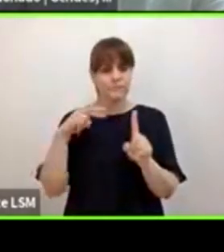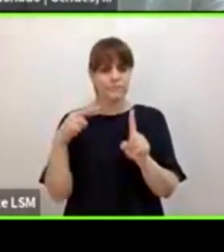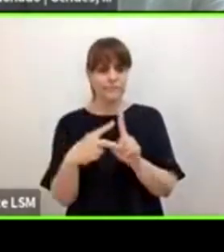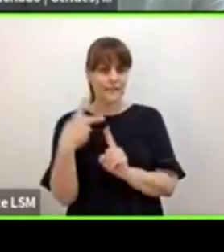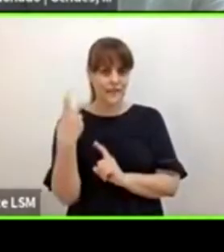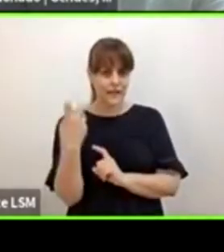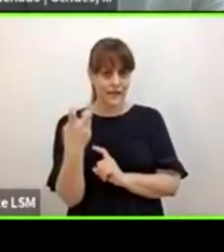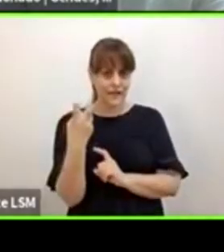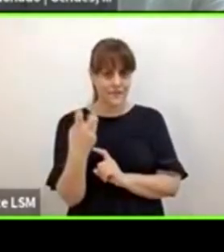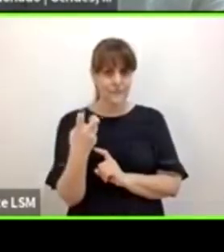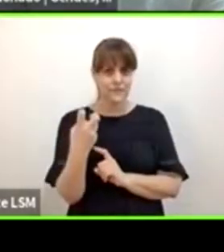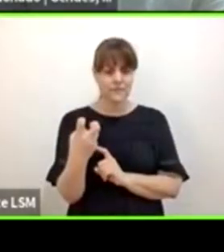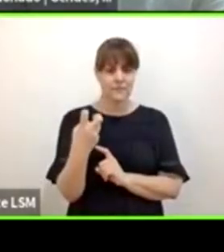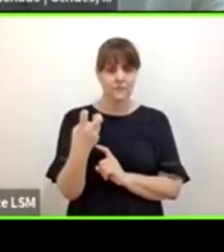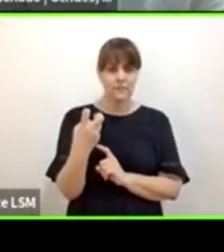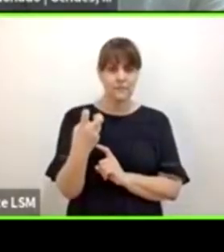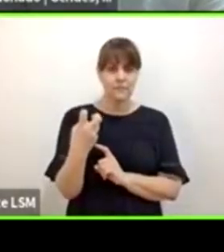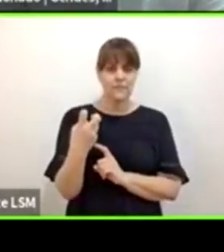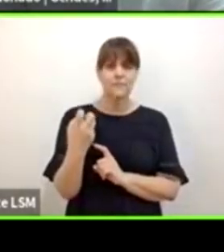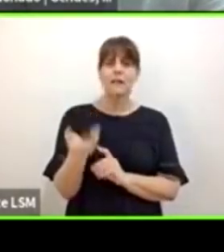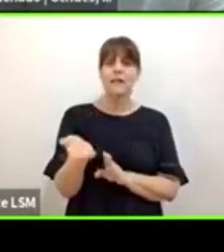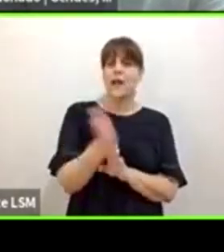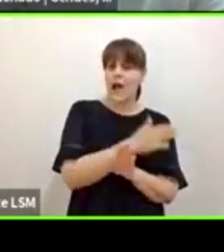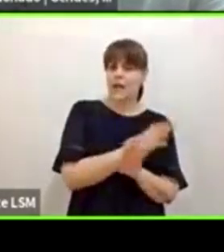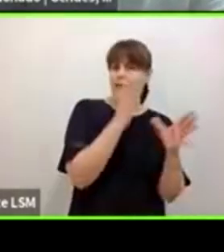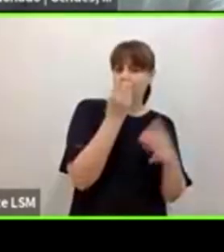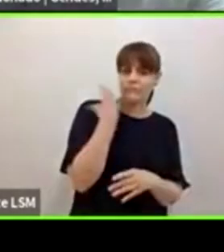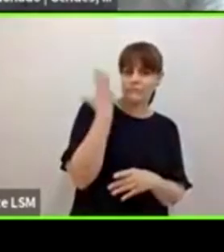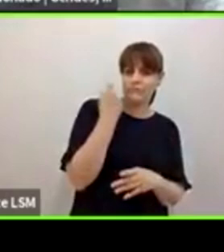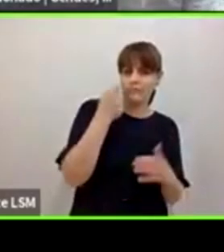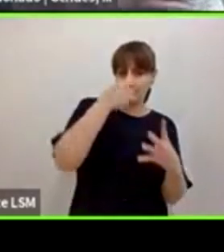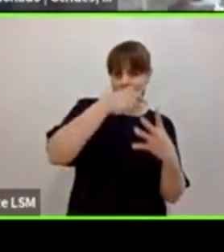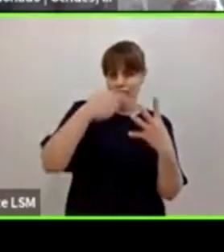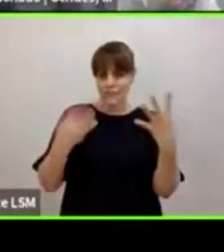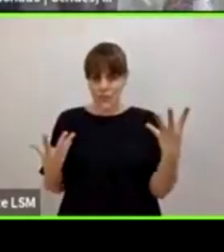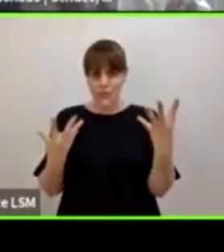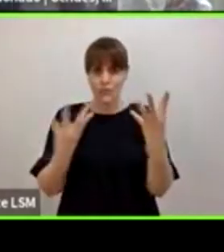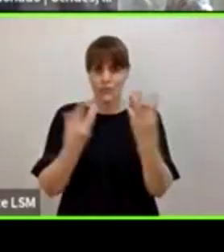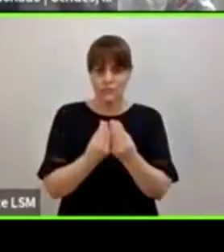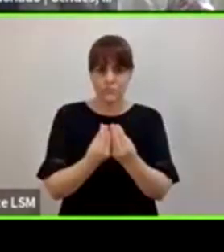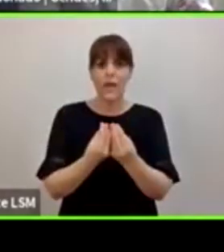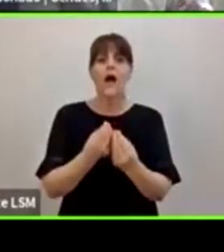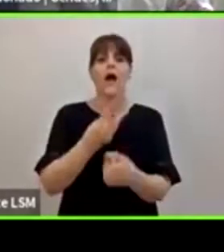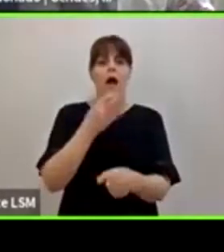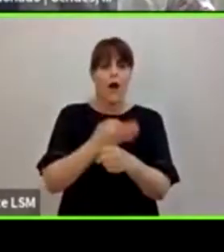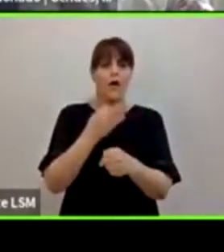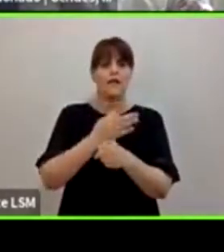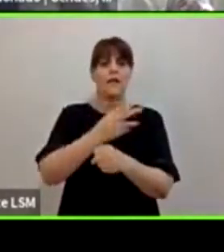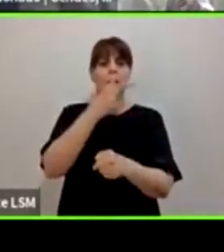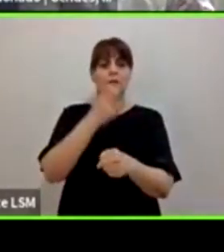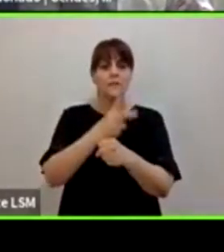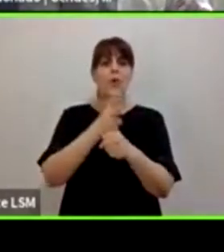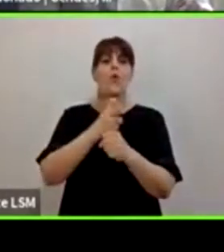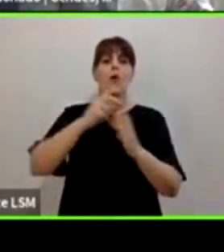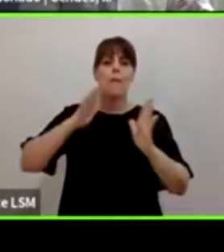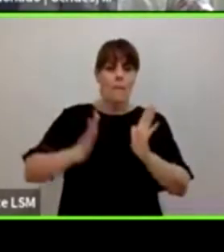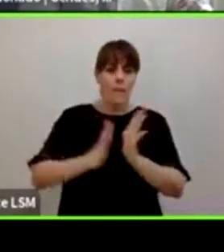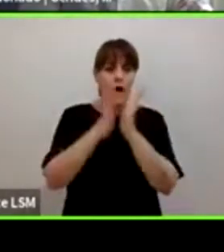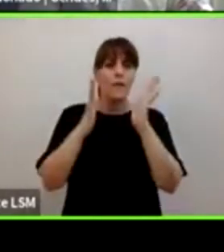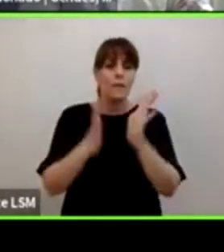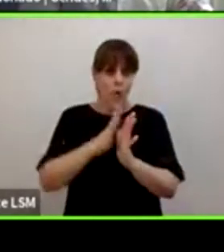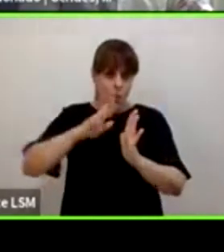bien a las tres anteriores nos va a permitir hacer una ronda segunda por el tiempo